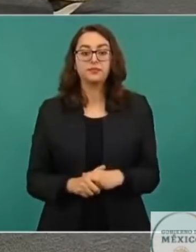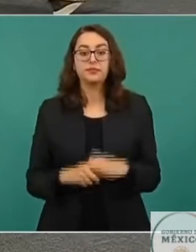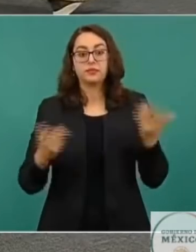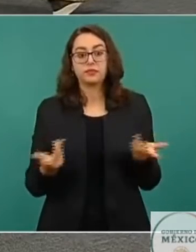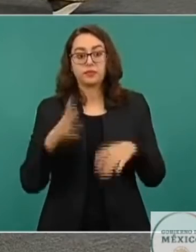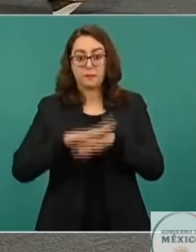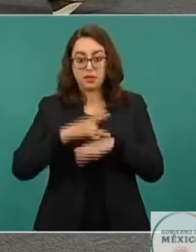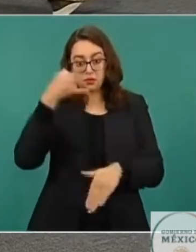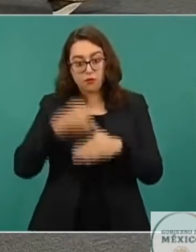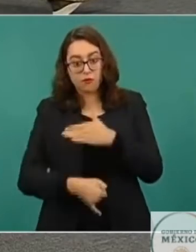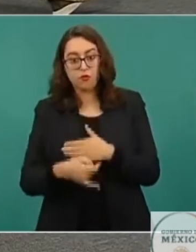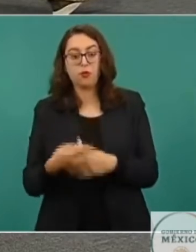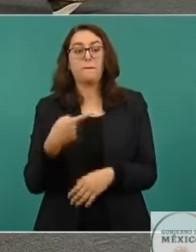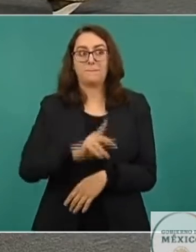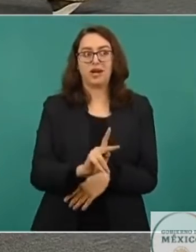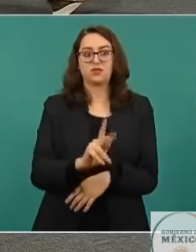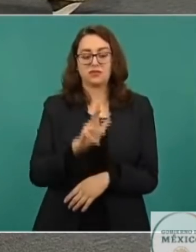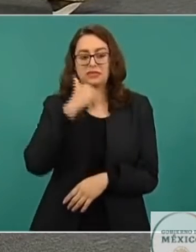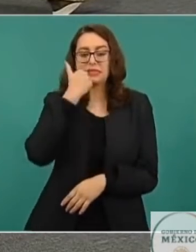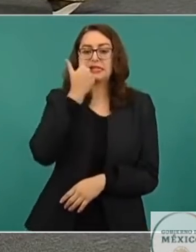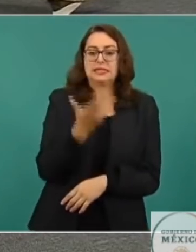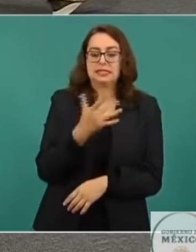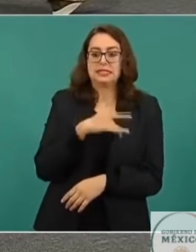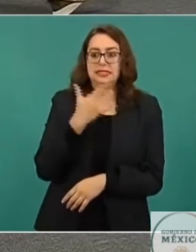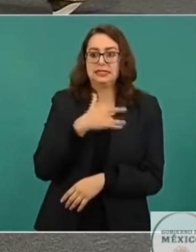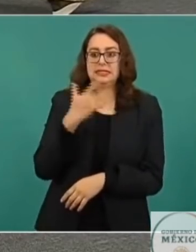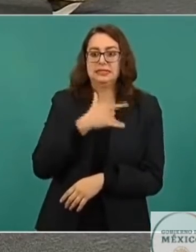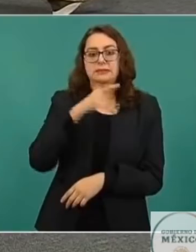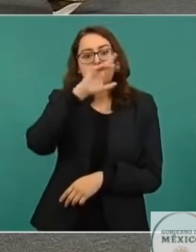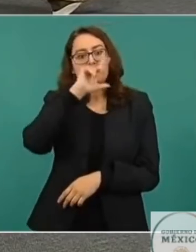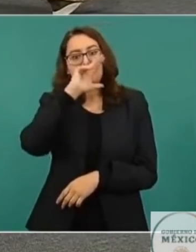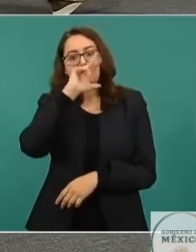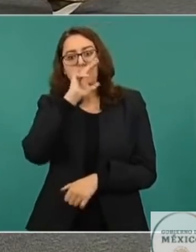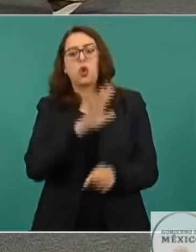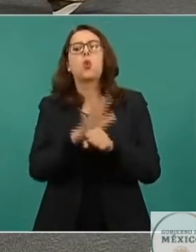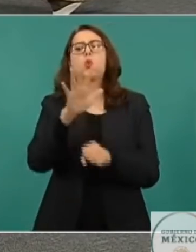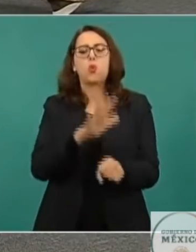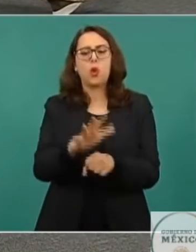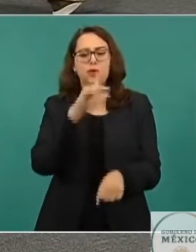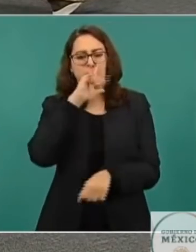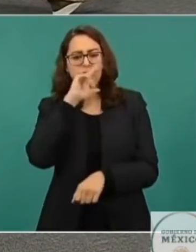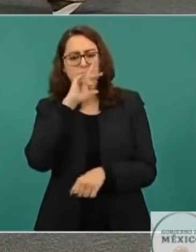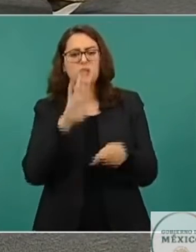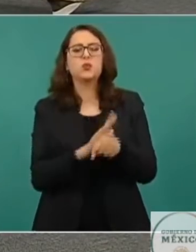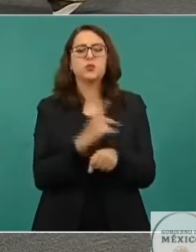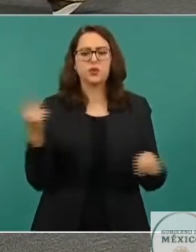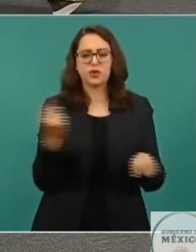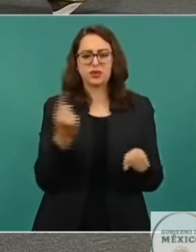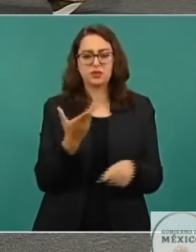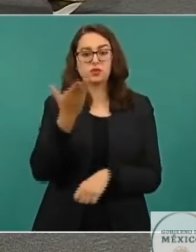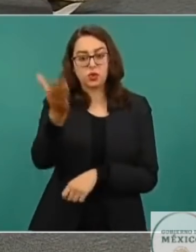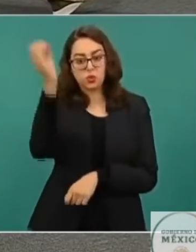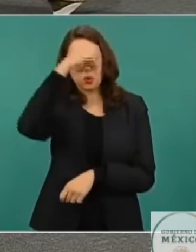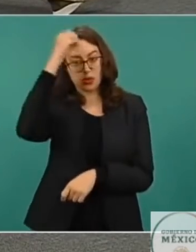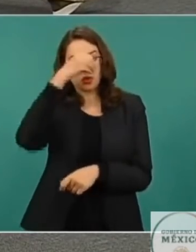sobre este tema, expresó serias preocupaciones de Estados Unidos en torno a este tema. ¿Cuáles fueron estas serias preocupaciones y qué diría en torno a estos